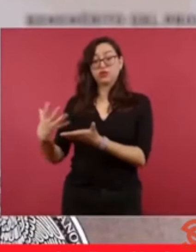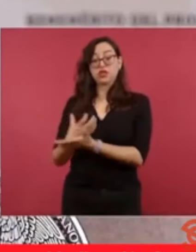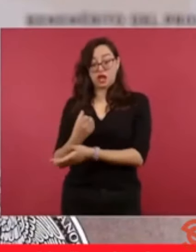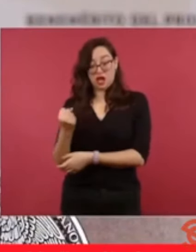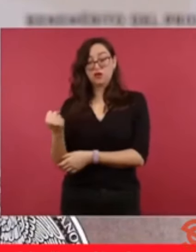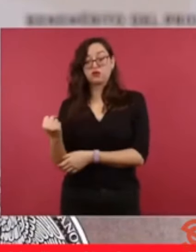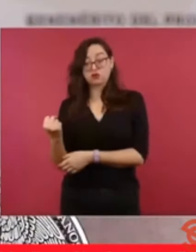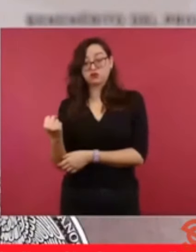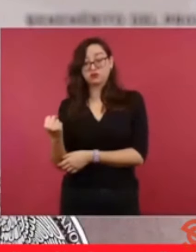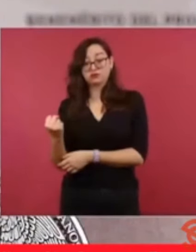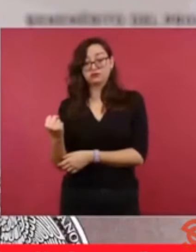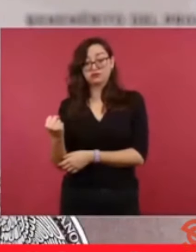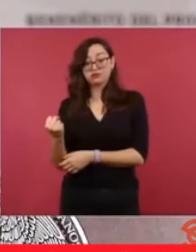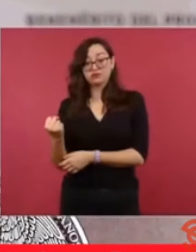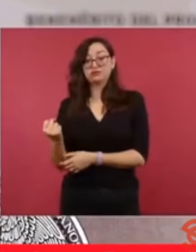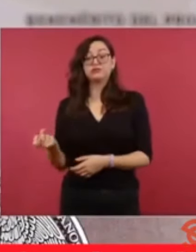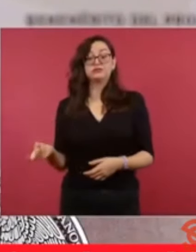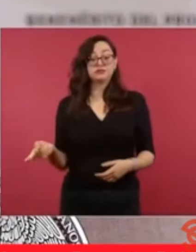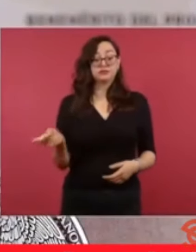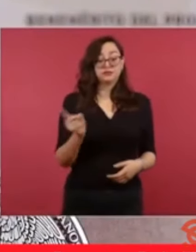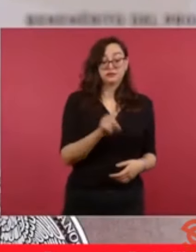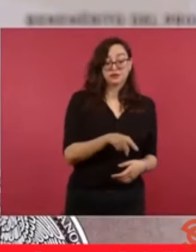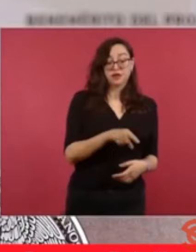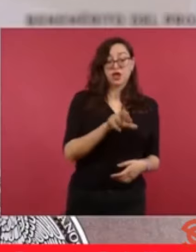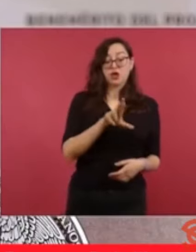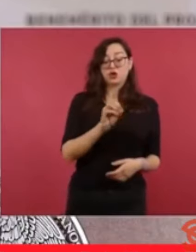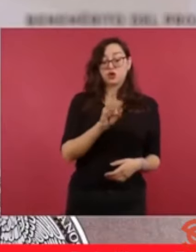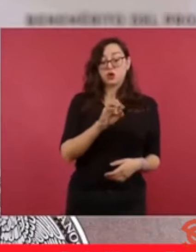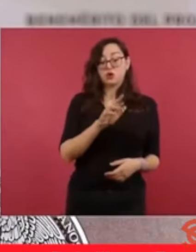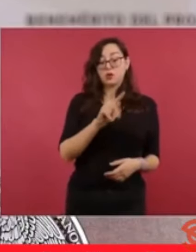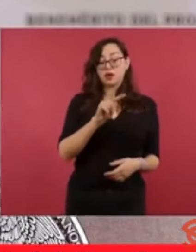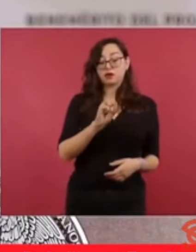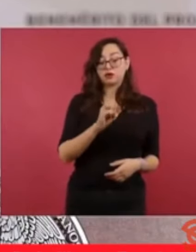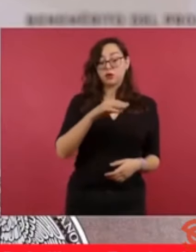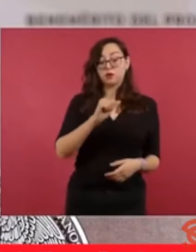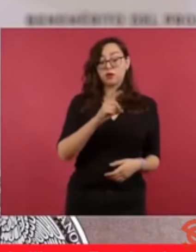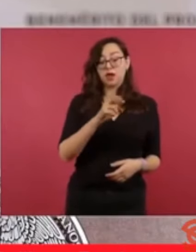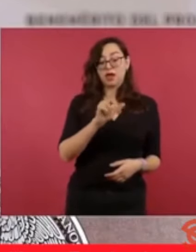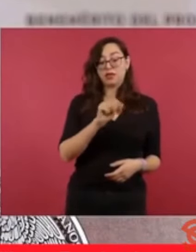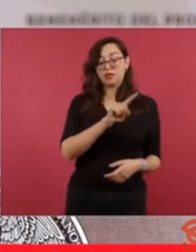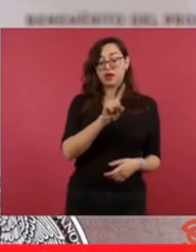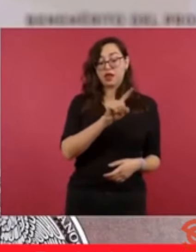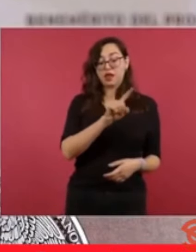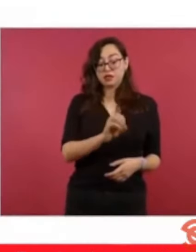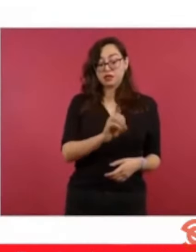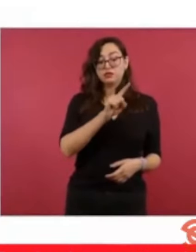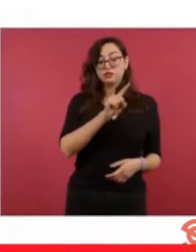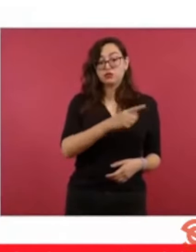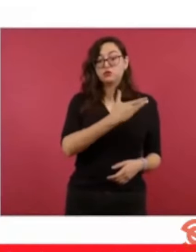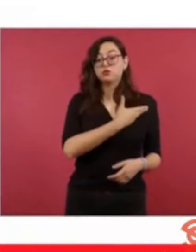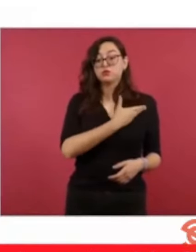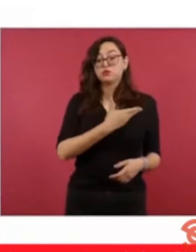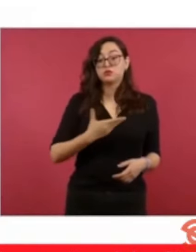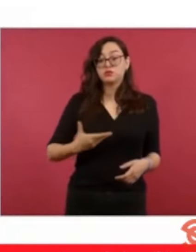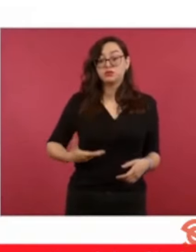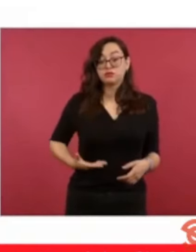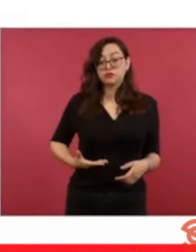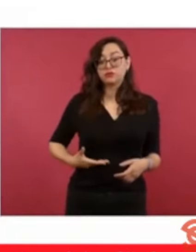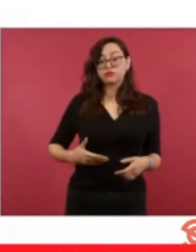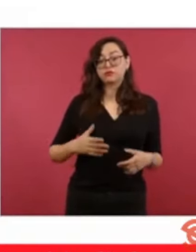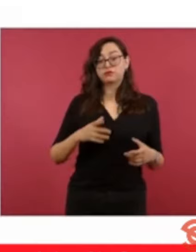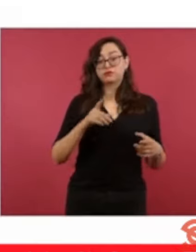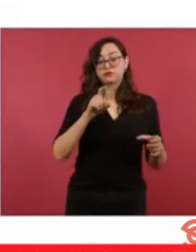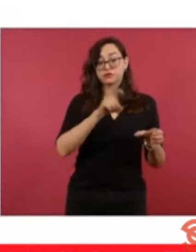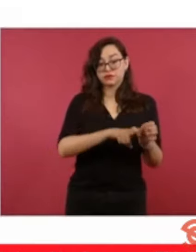Madrazo, entonces candidato del PRI a la presidencia de la República, que confiesa ahora que de acuerdo con sus actas